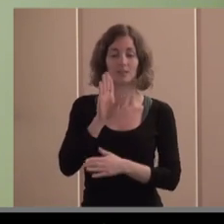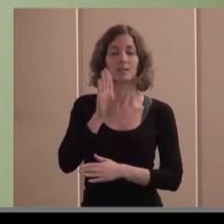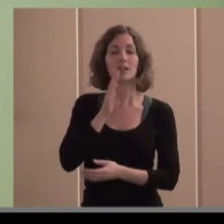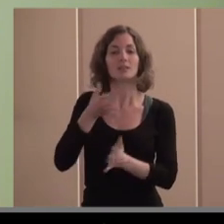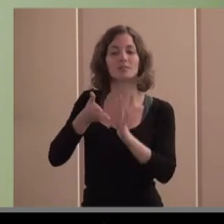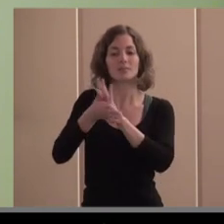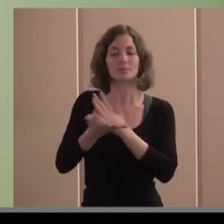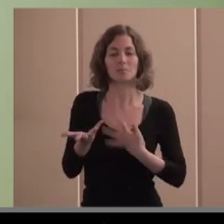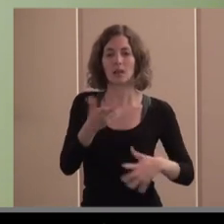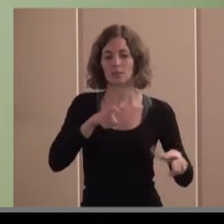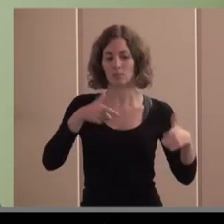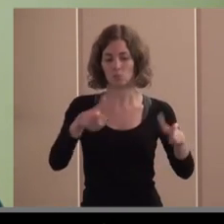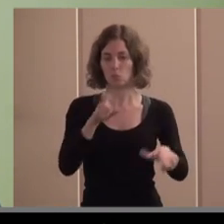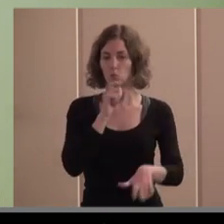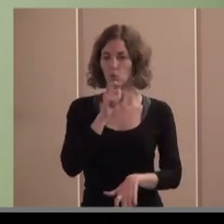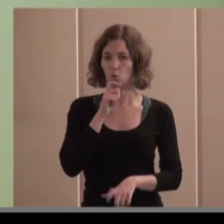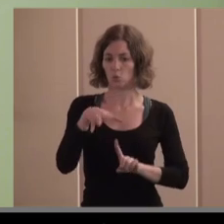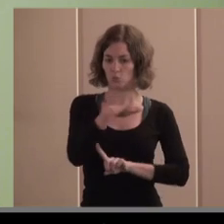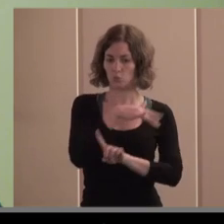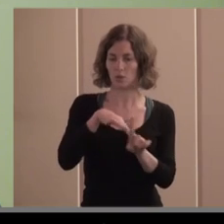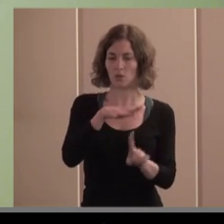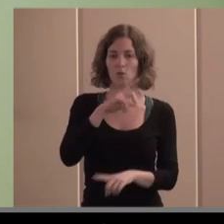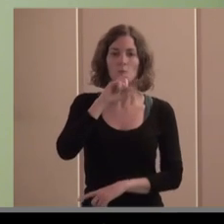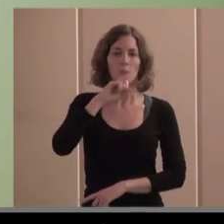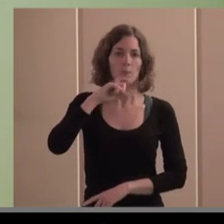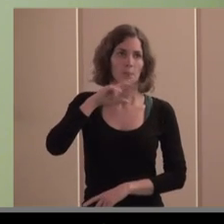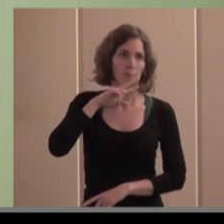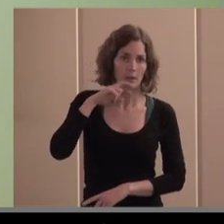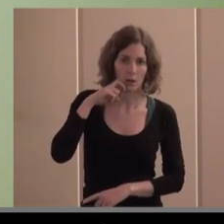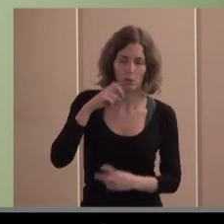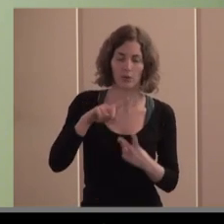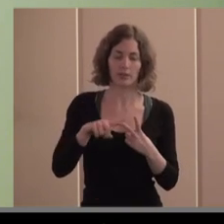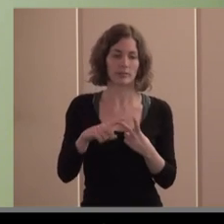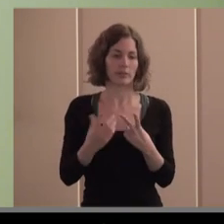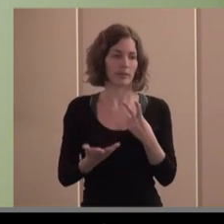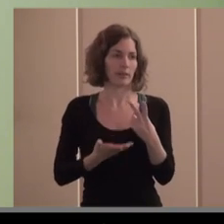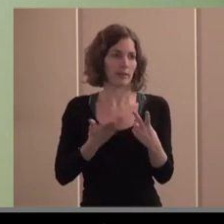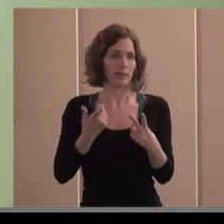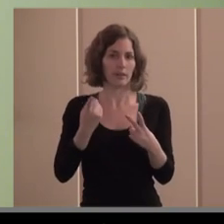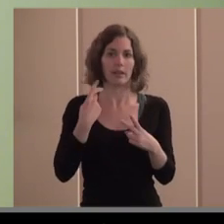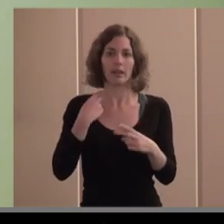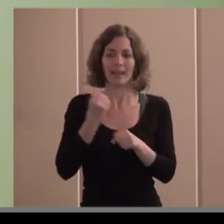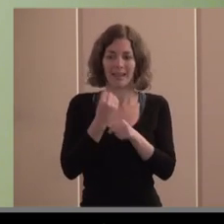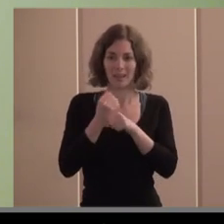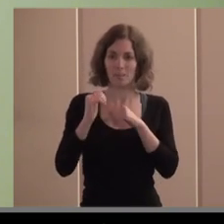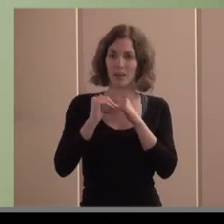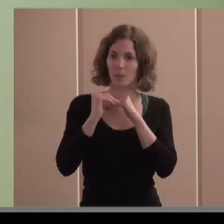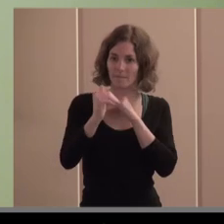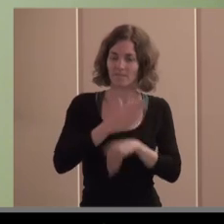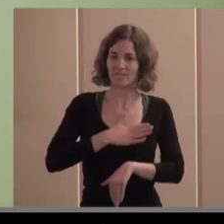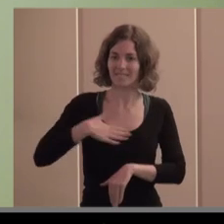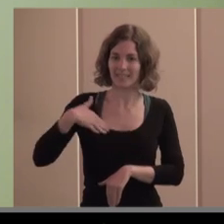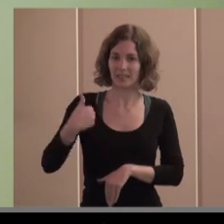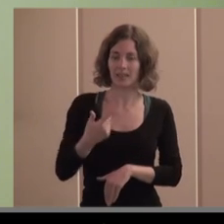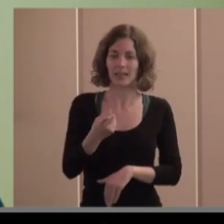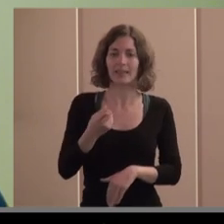el sector los valores cómo nos centramos en el mantenimiento y creciente del empleo entonces ¿a qué retos se